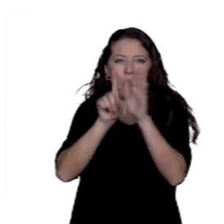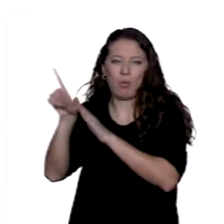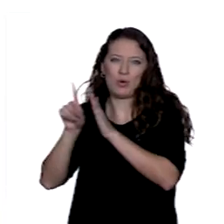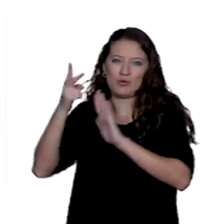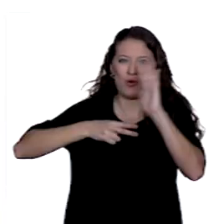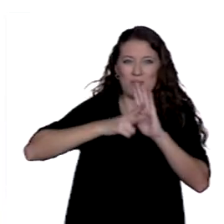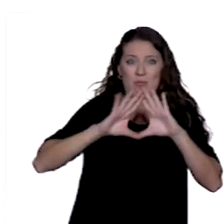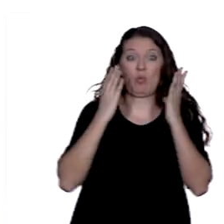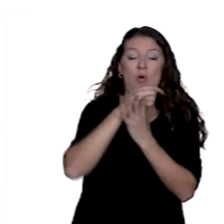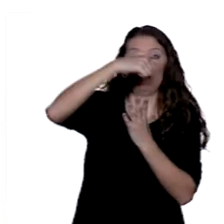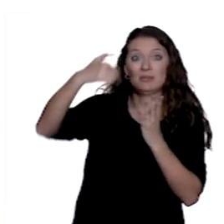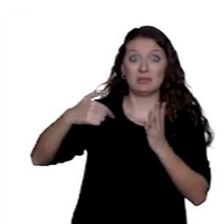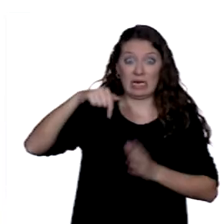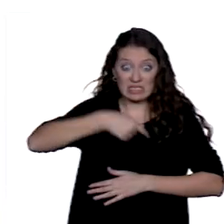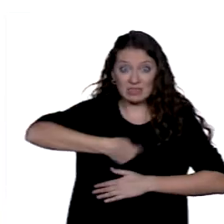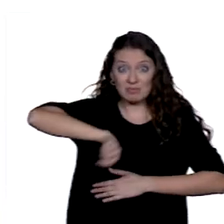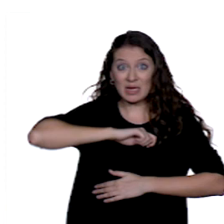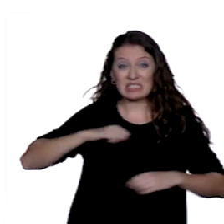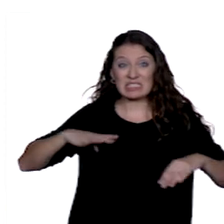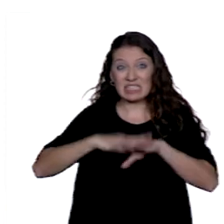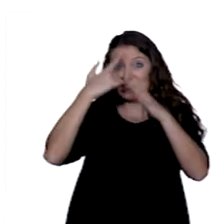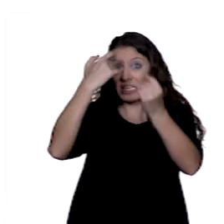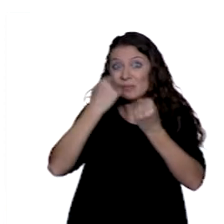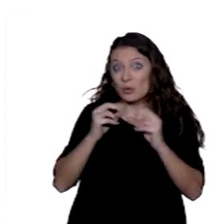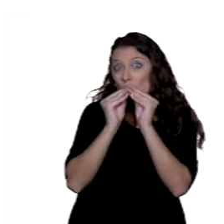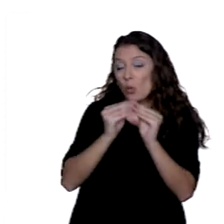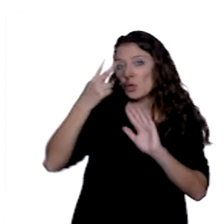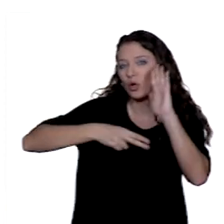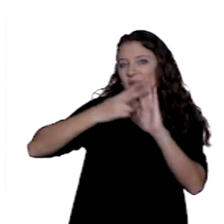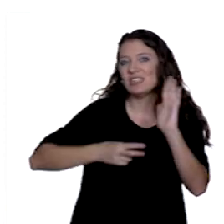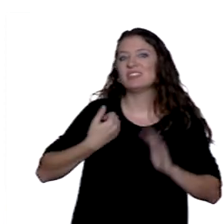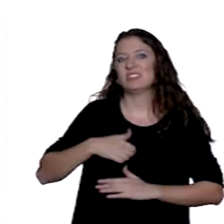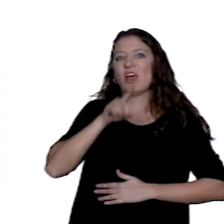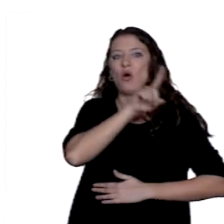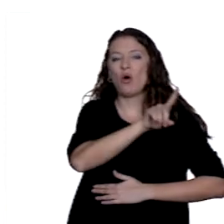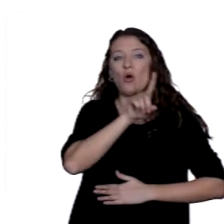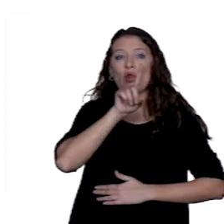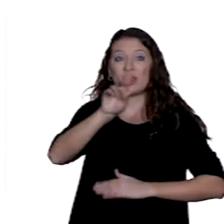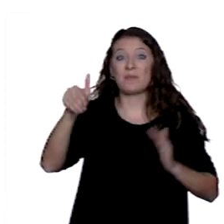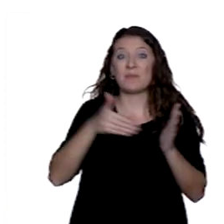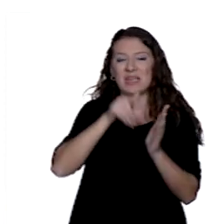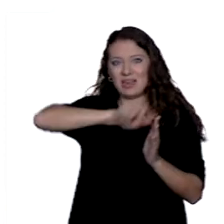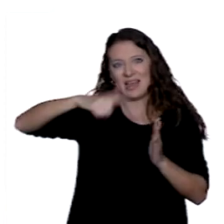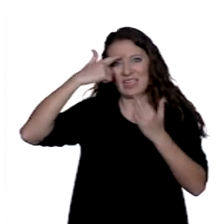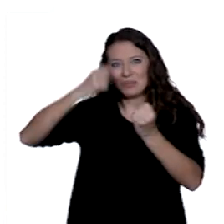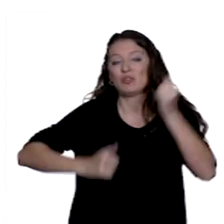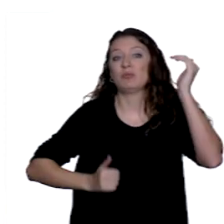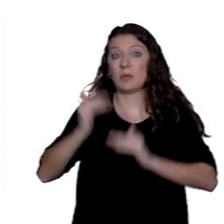Solamente en España la red de expertos que elabora normas supera los 11.000 expertos.